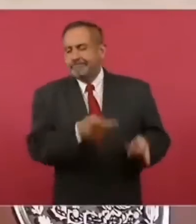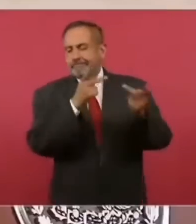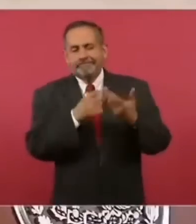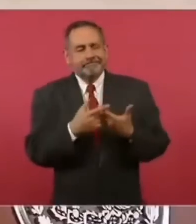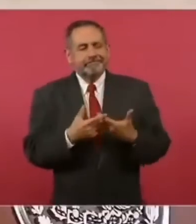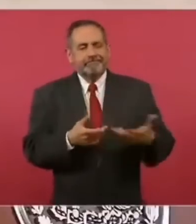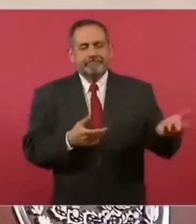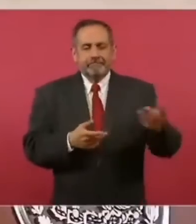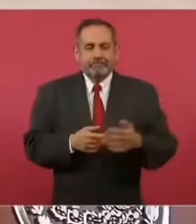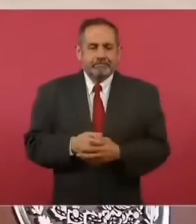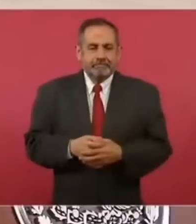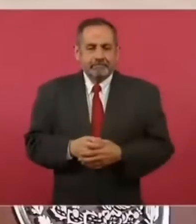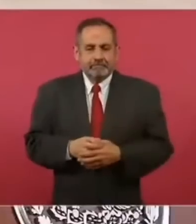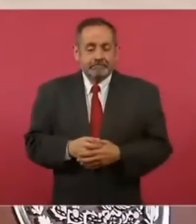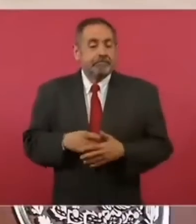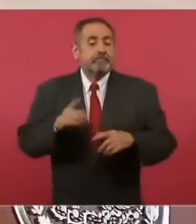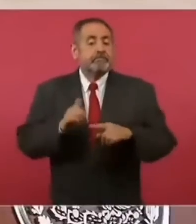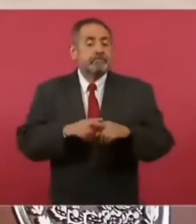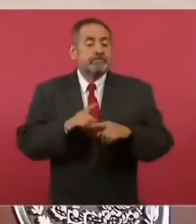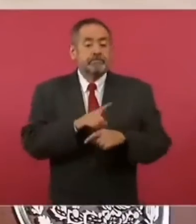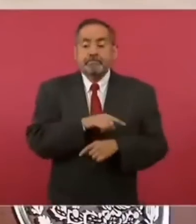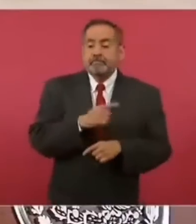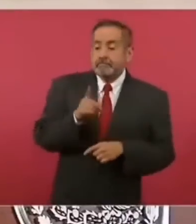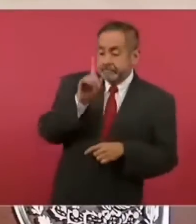porque le recomendó